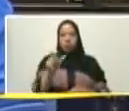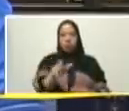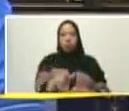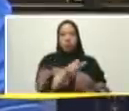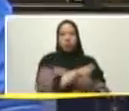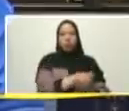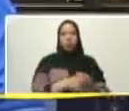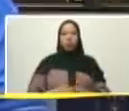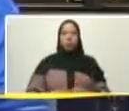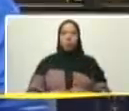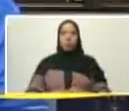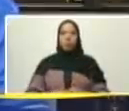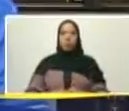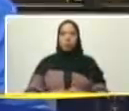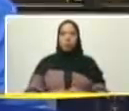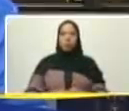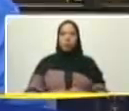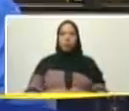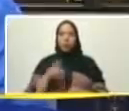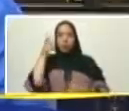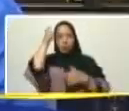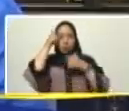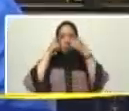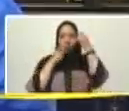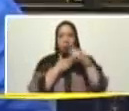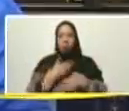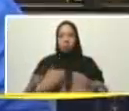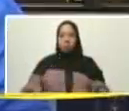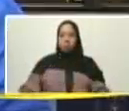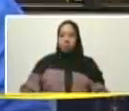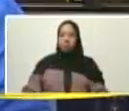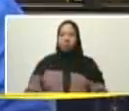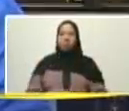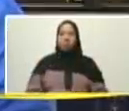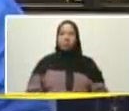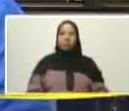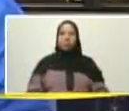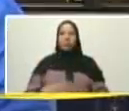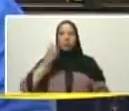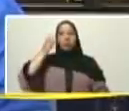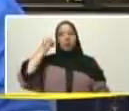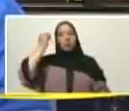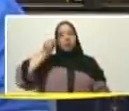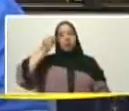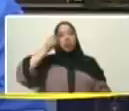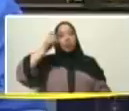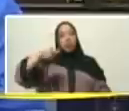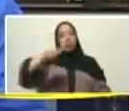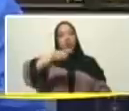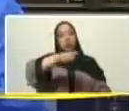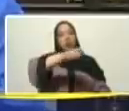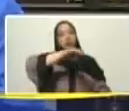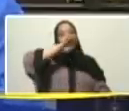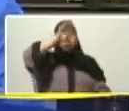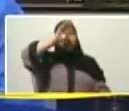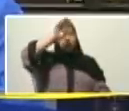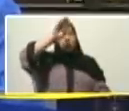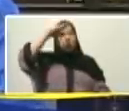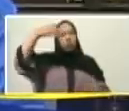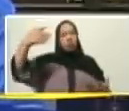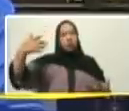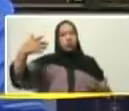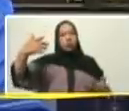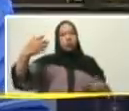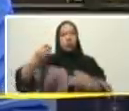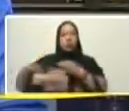como gustaba decir a nuestro comandante Hugo Chávez creo más en el tino de los pueblos que en